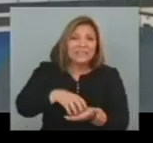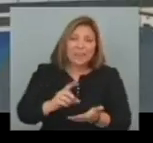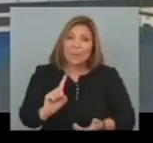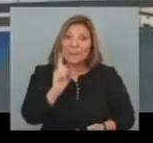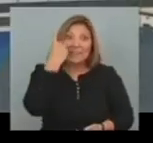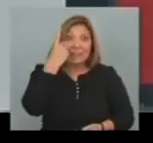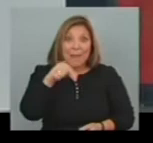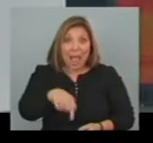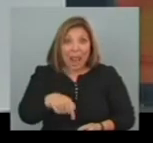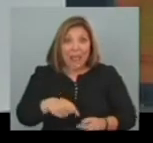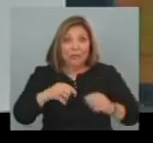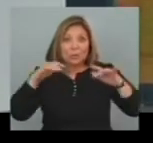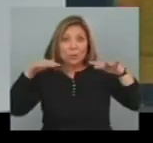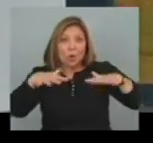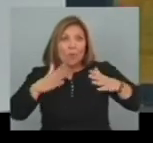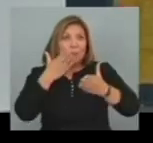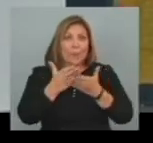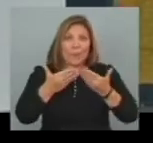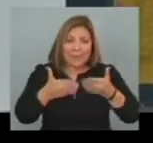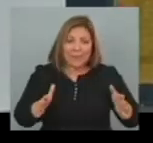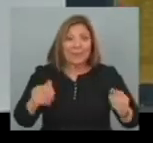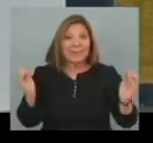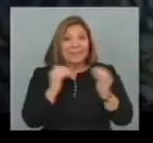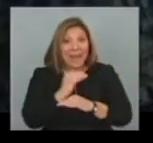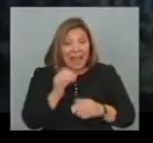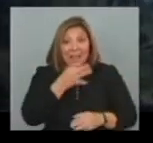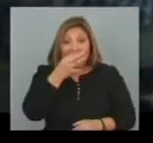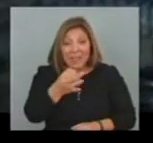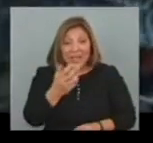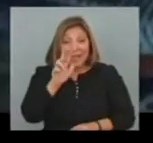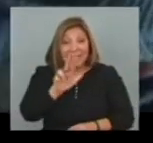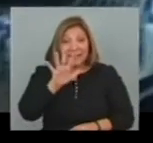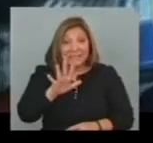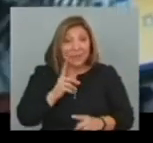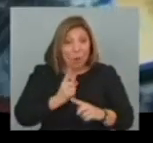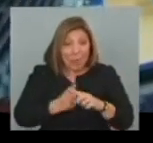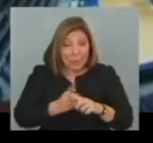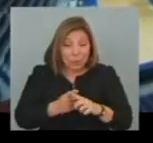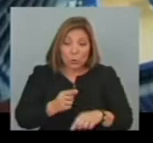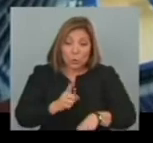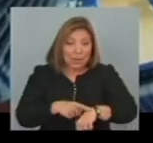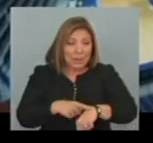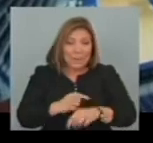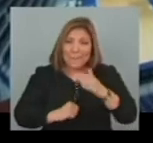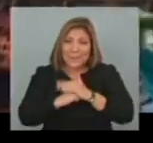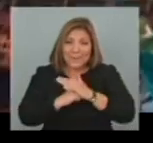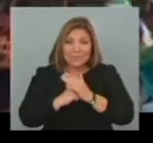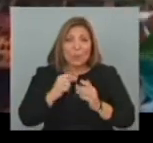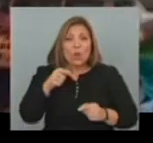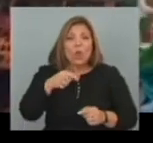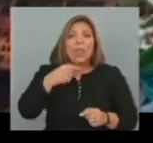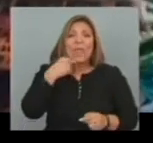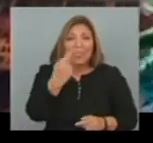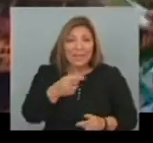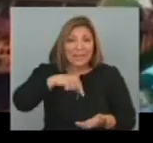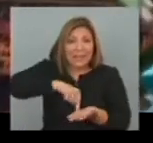candidatura Y la gran atracción Con respecto al tránsito La previsión De 35 minutos De tiempo máximo Como calcula Estambul En el informe Le